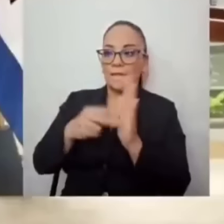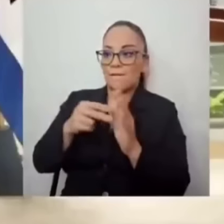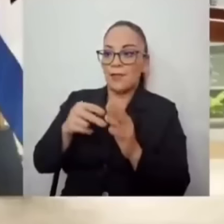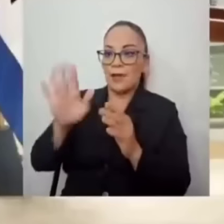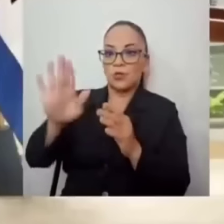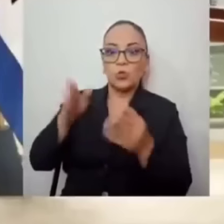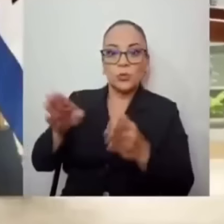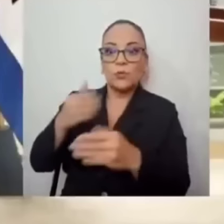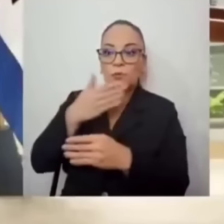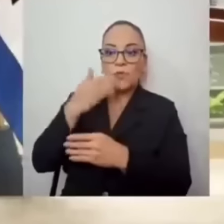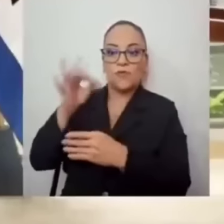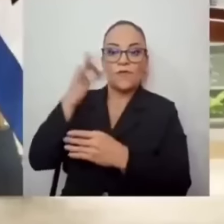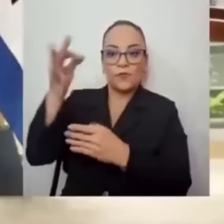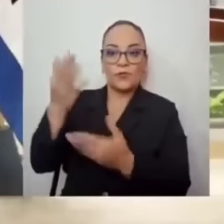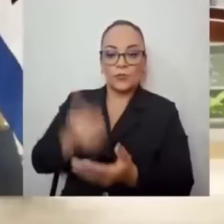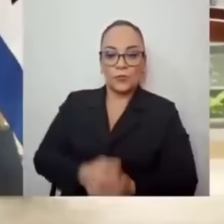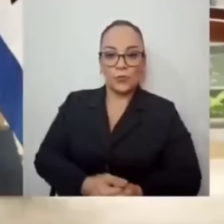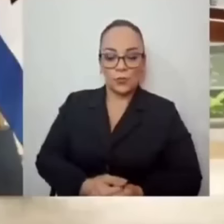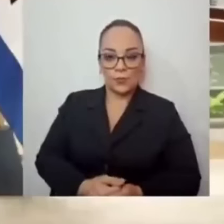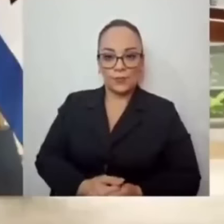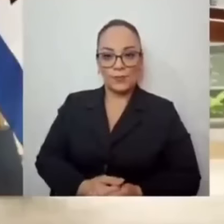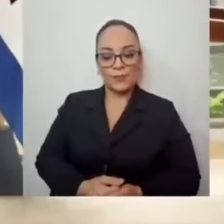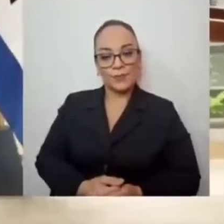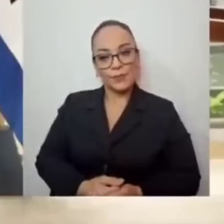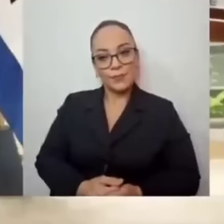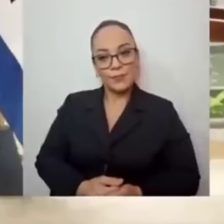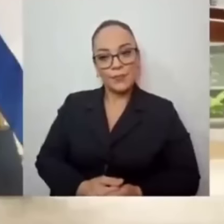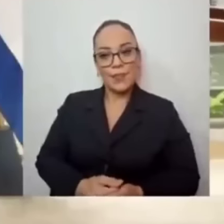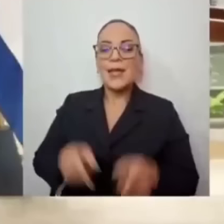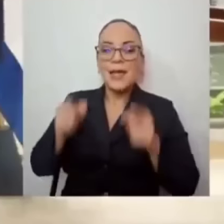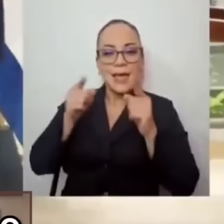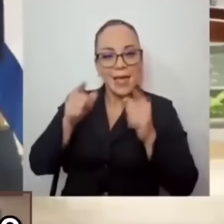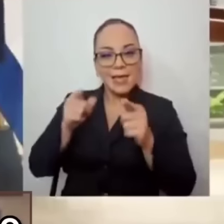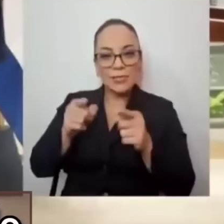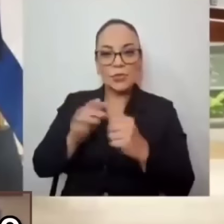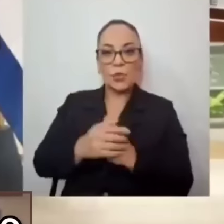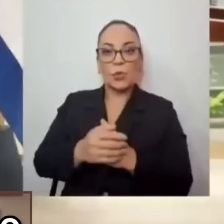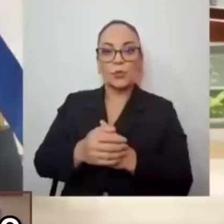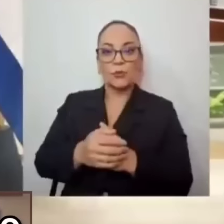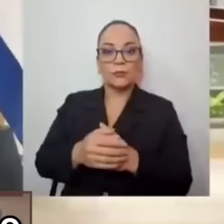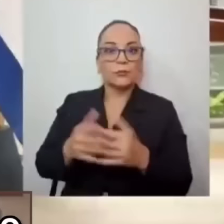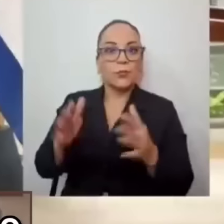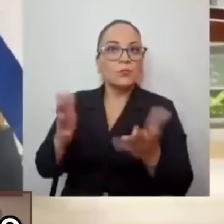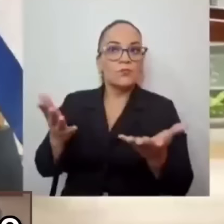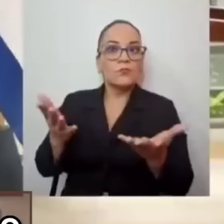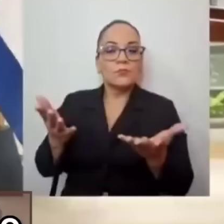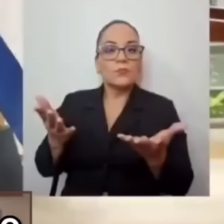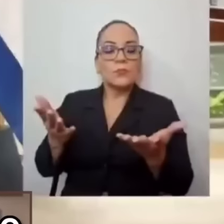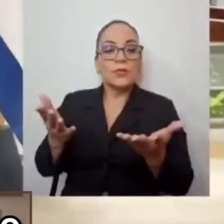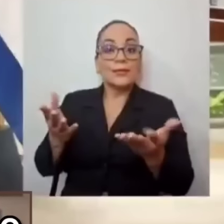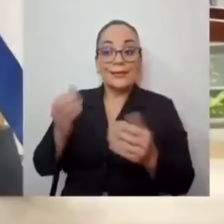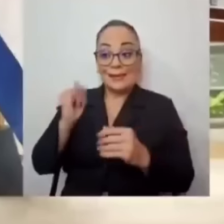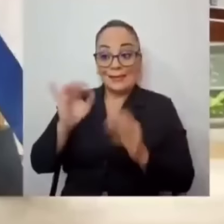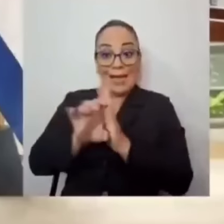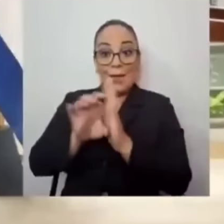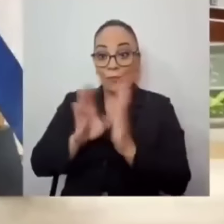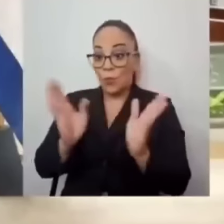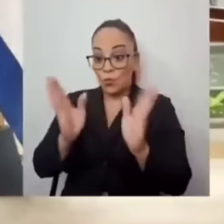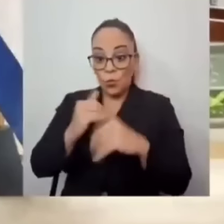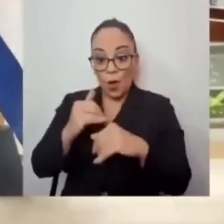mañana para vivir. Eso no lo podemos conseguir si no tuviéramos un destino sólido,